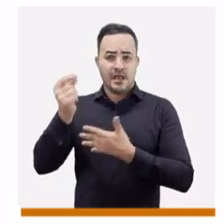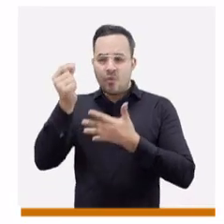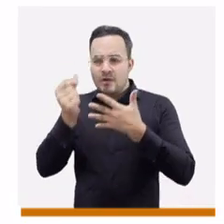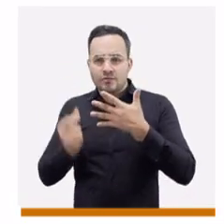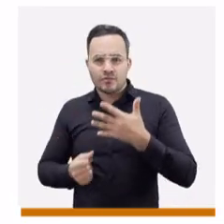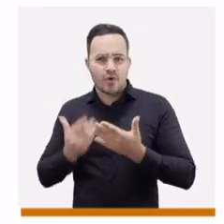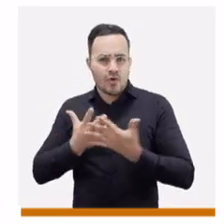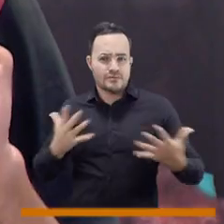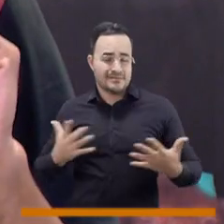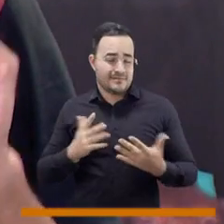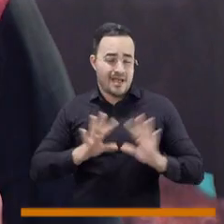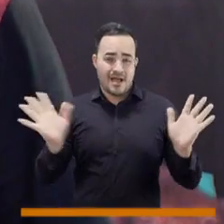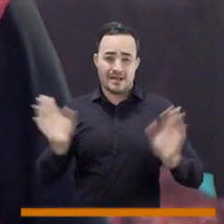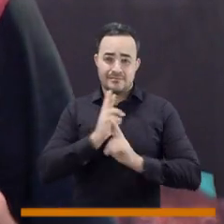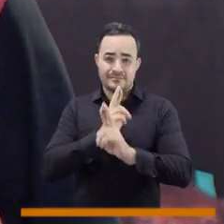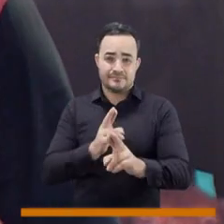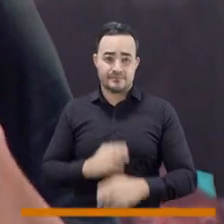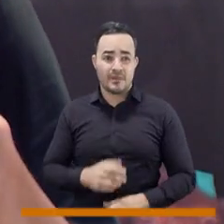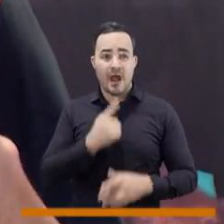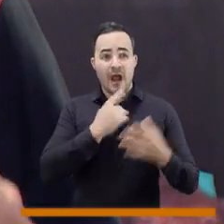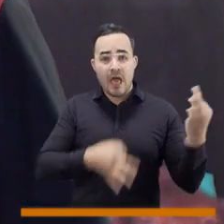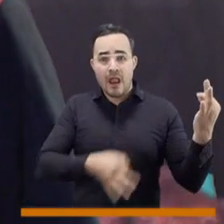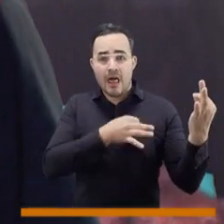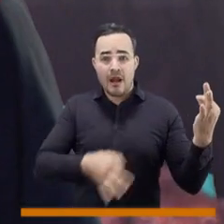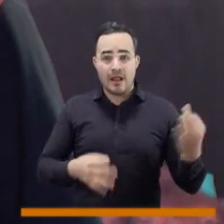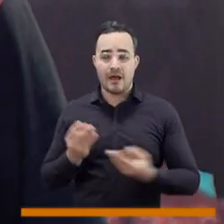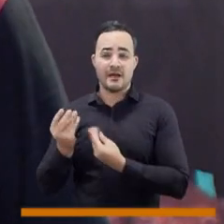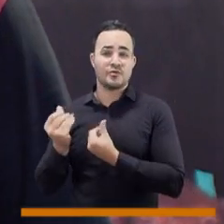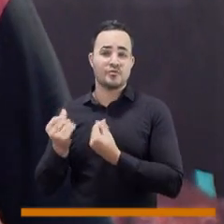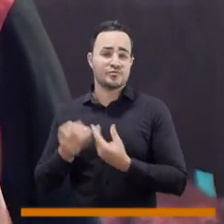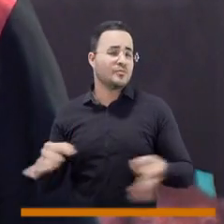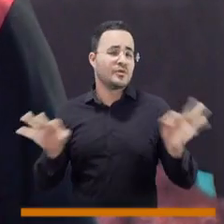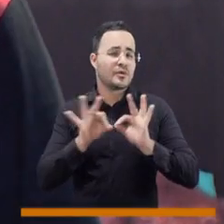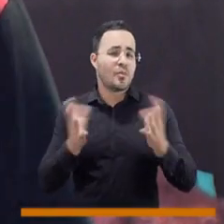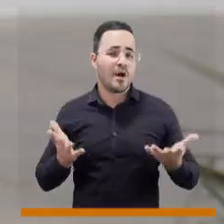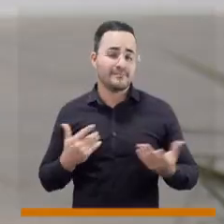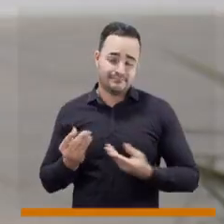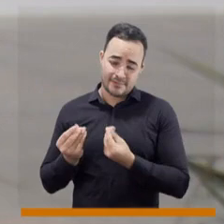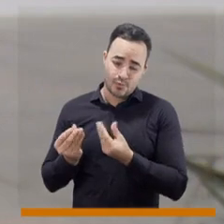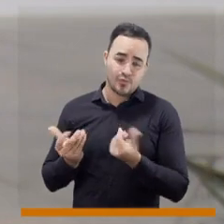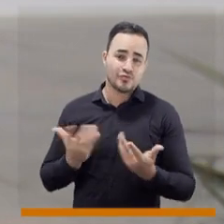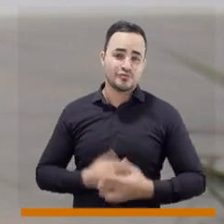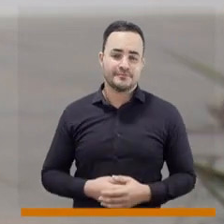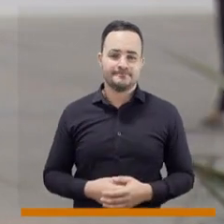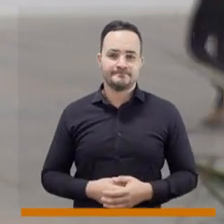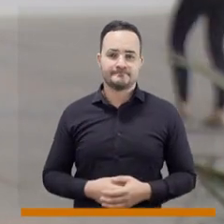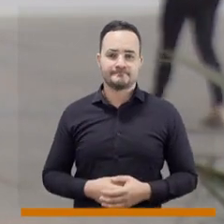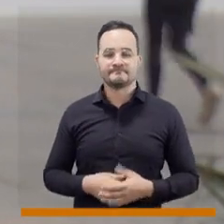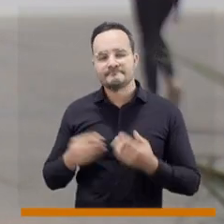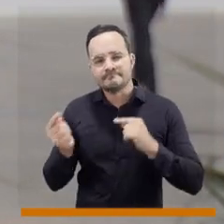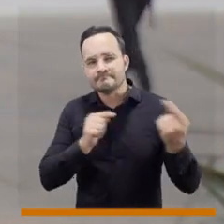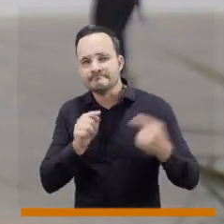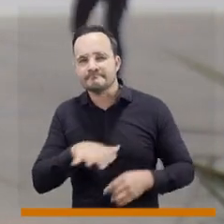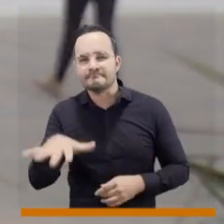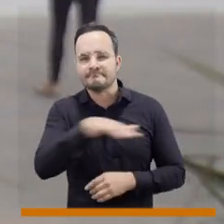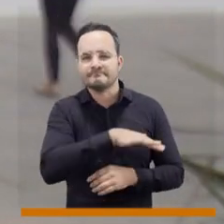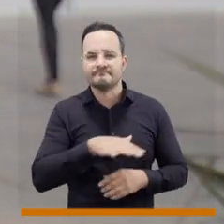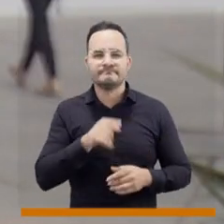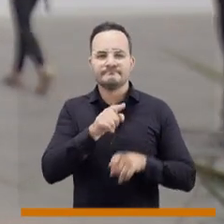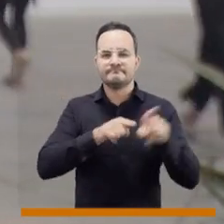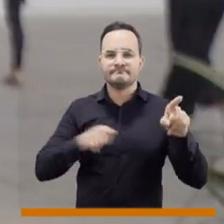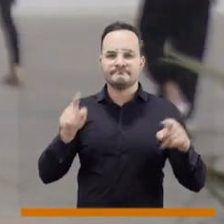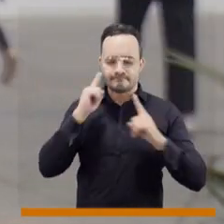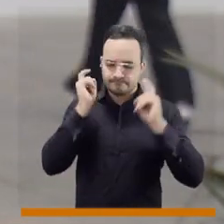las cifras no mienten. Los animales se defienden con recursos, mas no con discursos. La coyuntura económica,